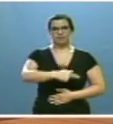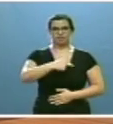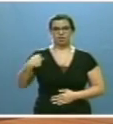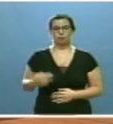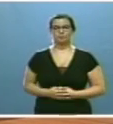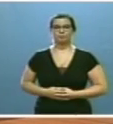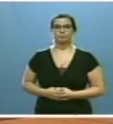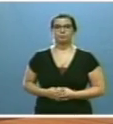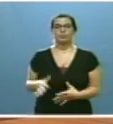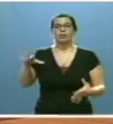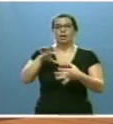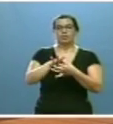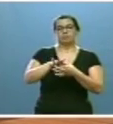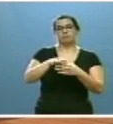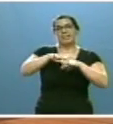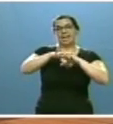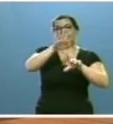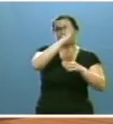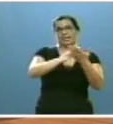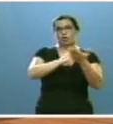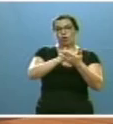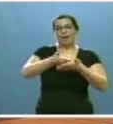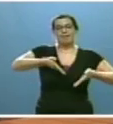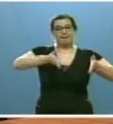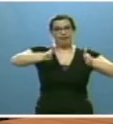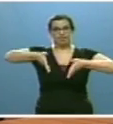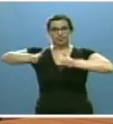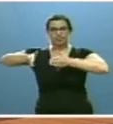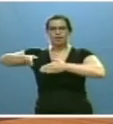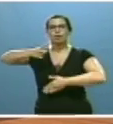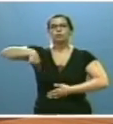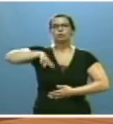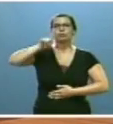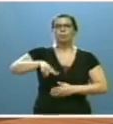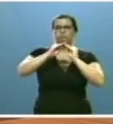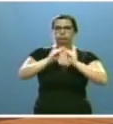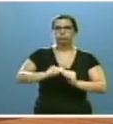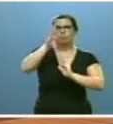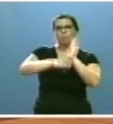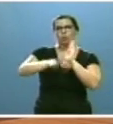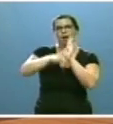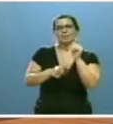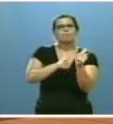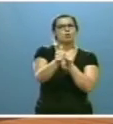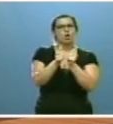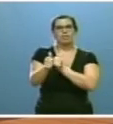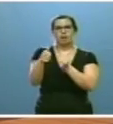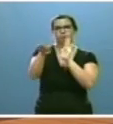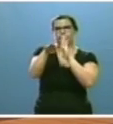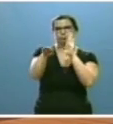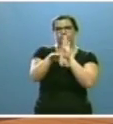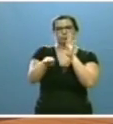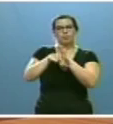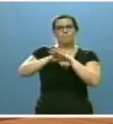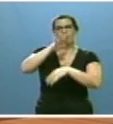con la red regional de carreteras, en este mismo ejercicio, elaboraremos un programa de actuaciones prioritarias para los próximos cuatro